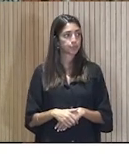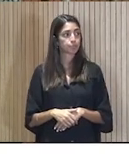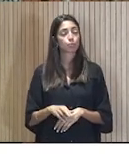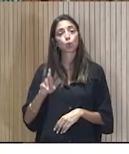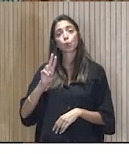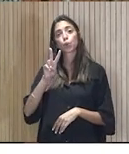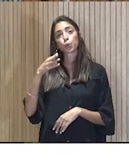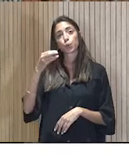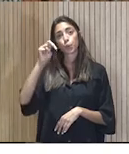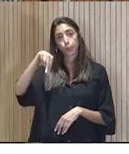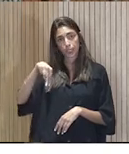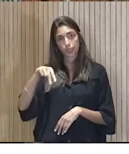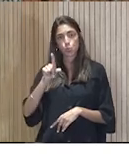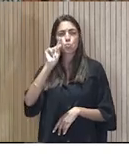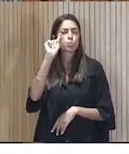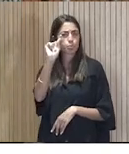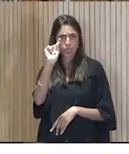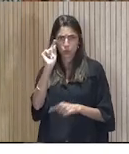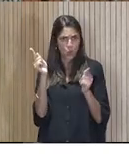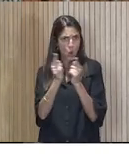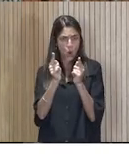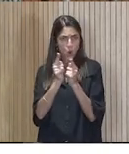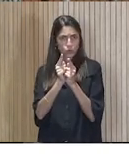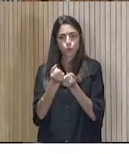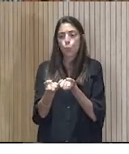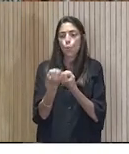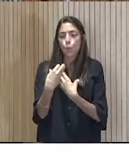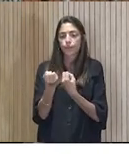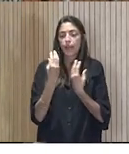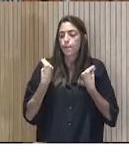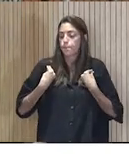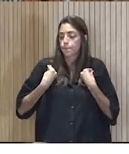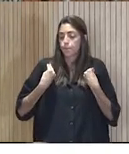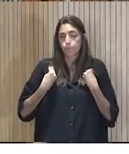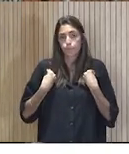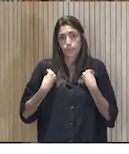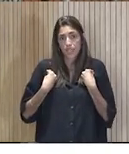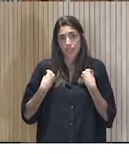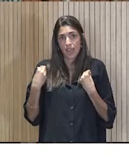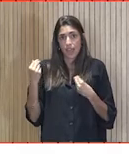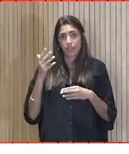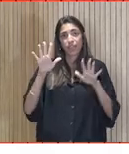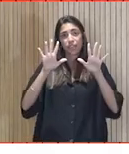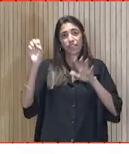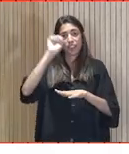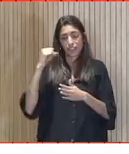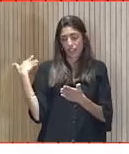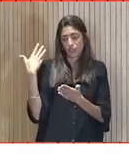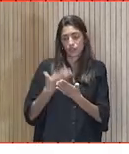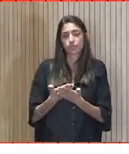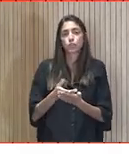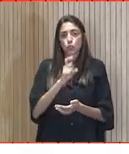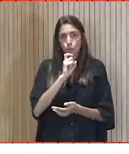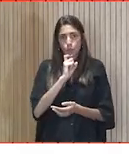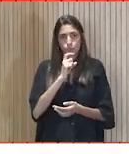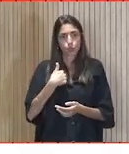Rubén, en un minuto, cuéntanos tu vida hace 10 años. Pues yo